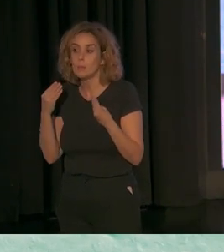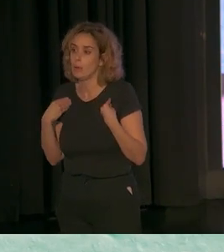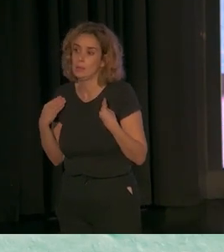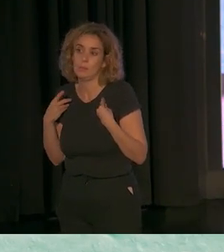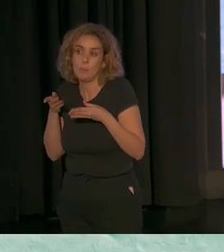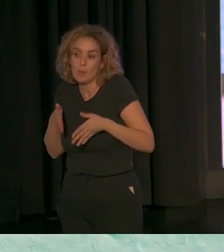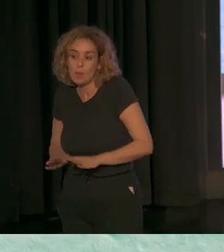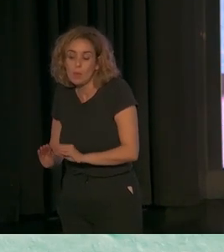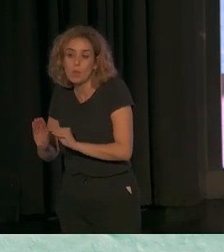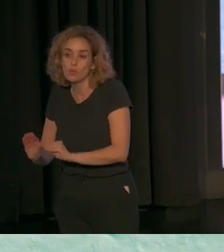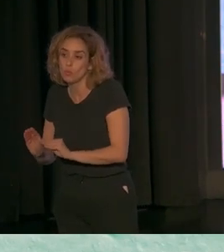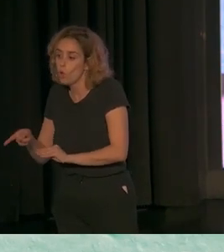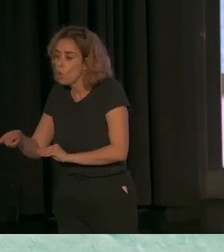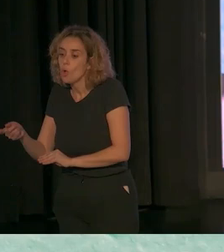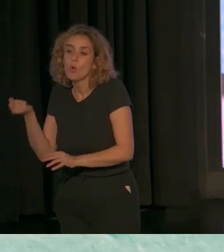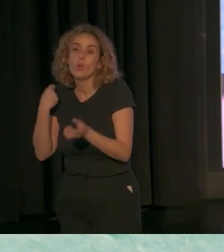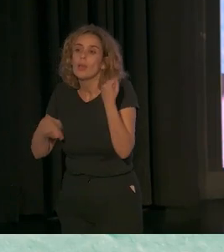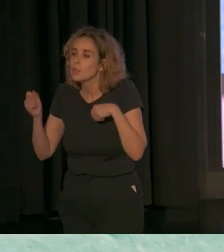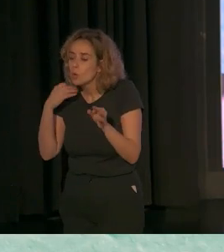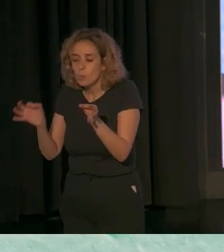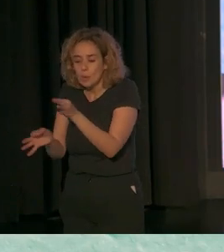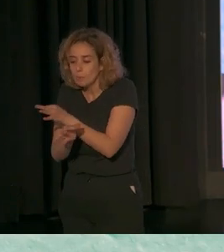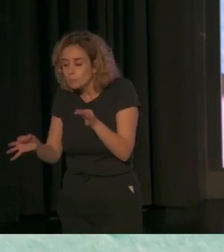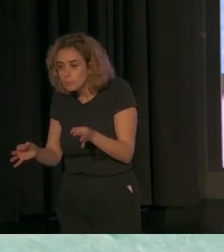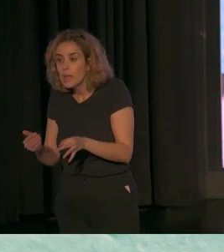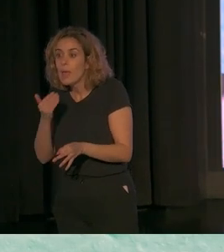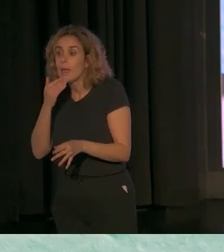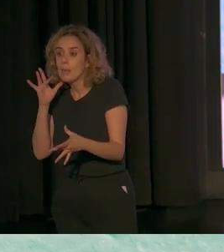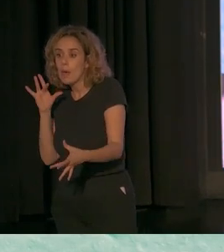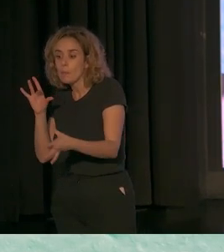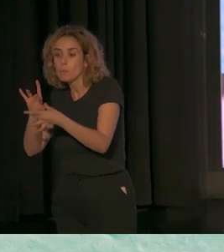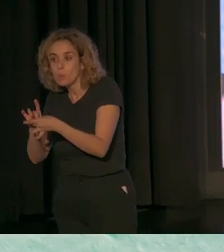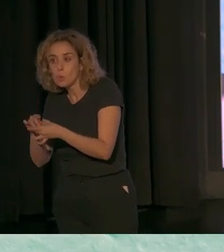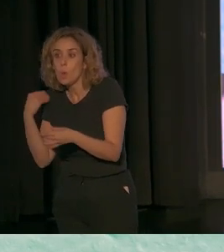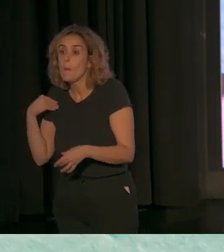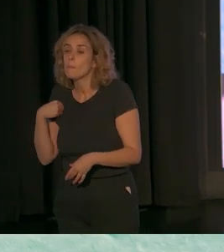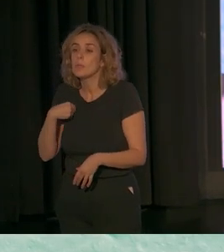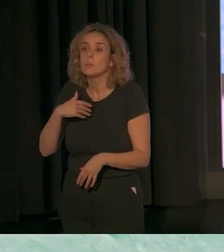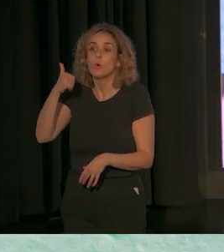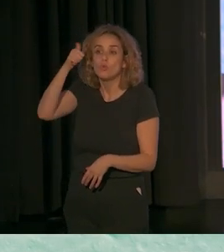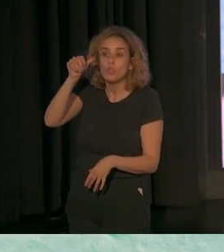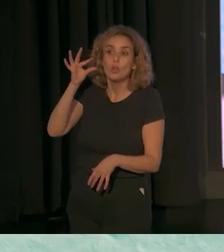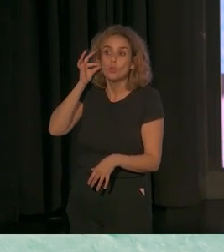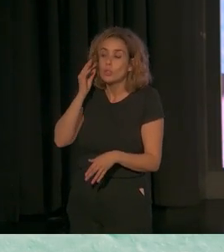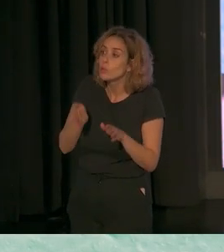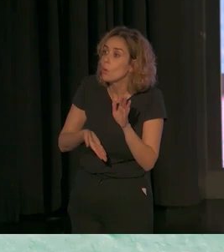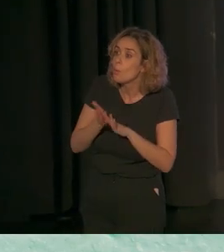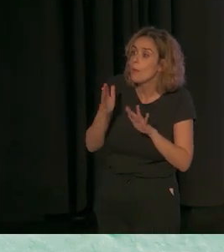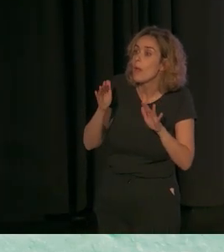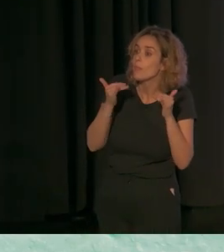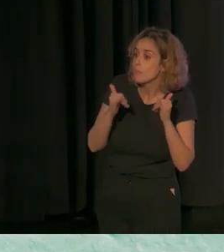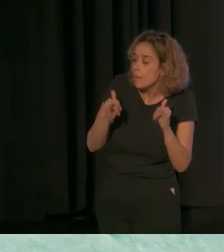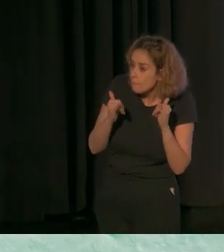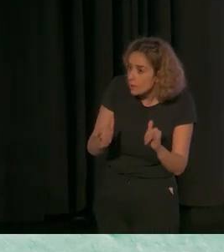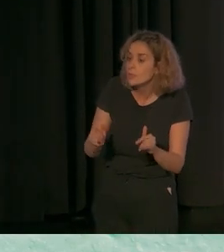comporten de forma apropiada a su edad, como hacen los chicos y chicas de edad. Que salgan, que puedan entrar, que